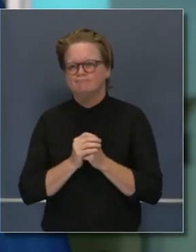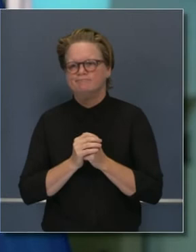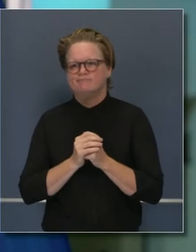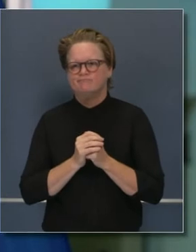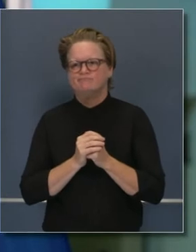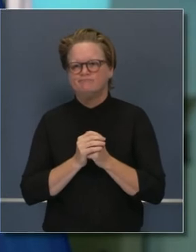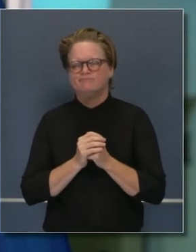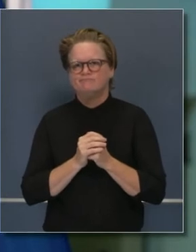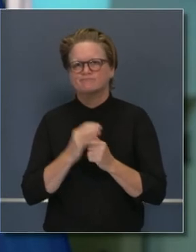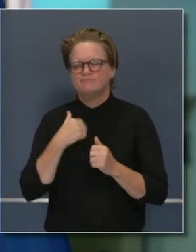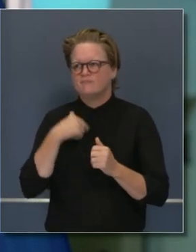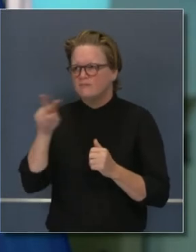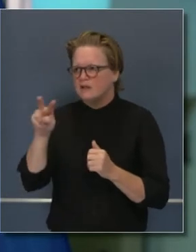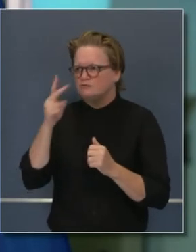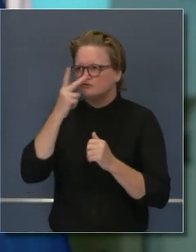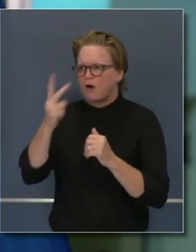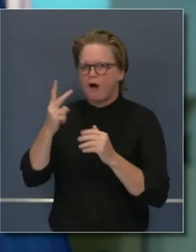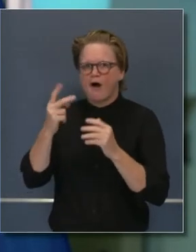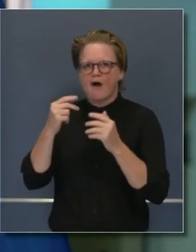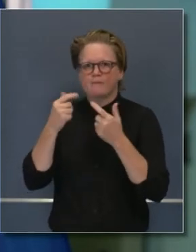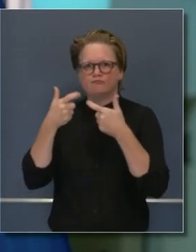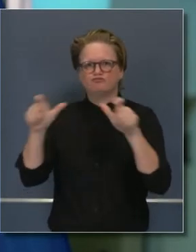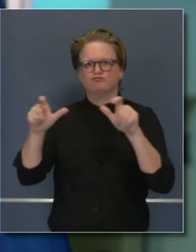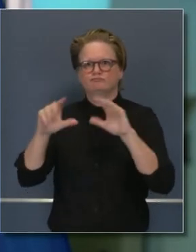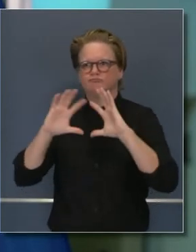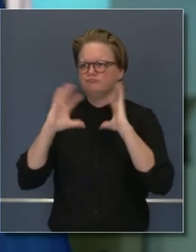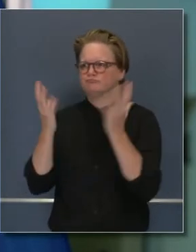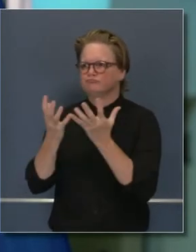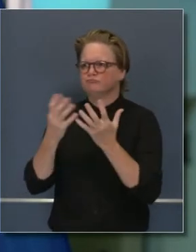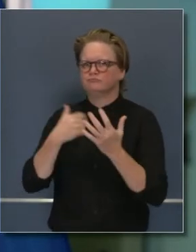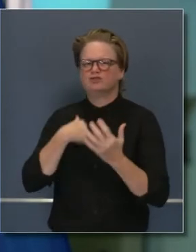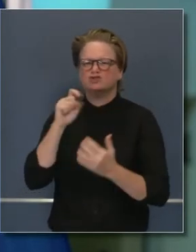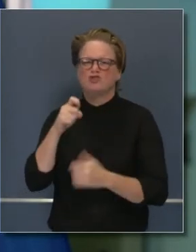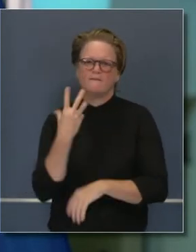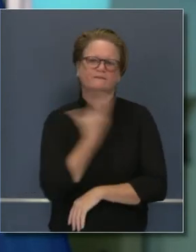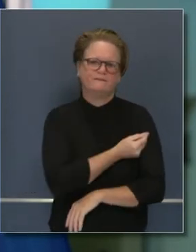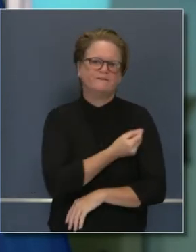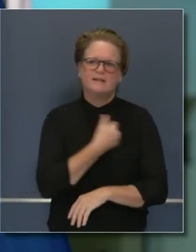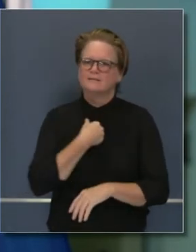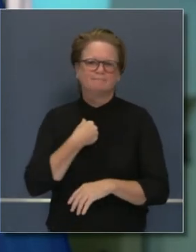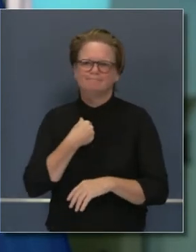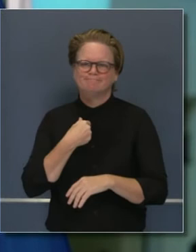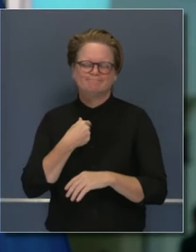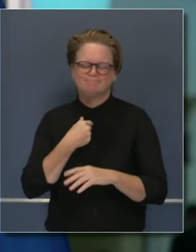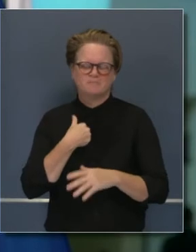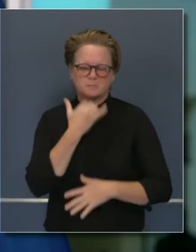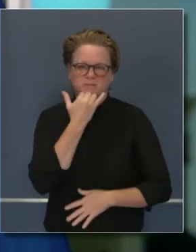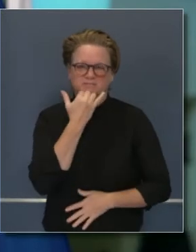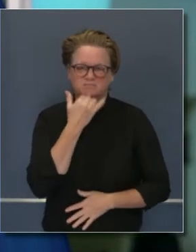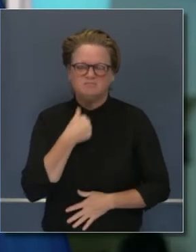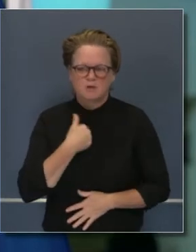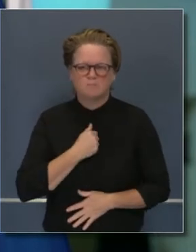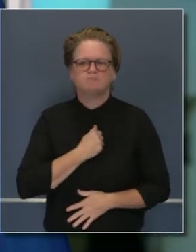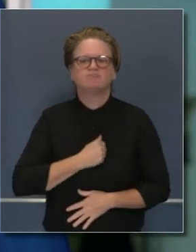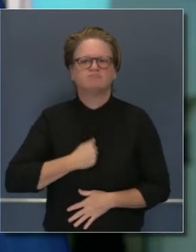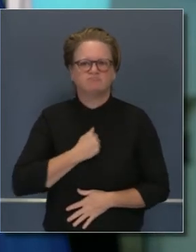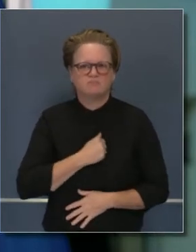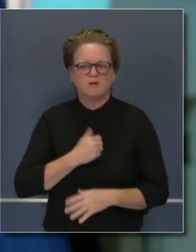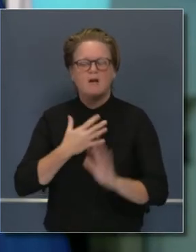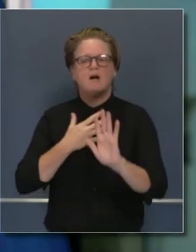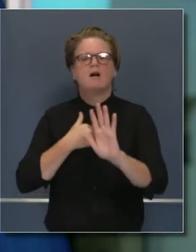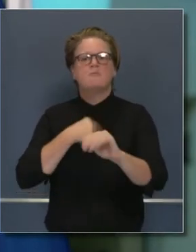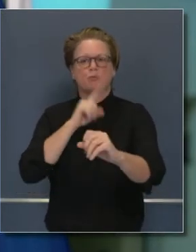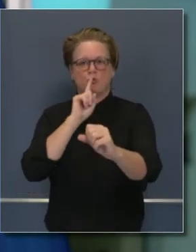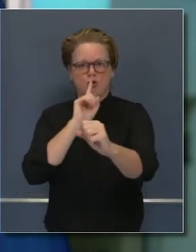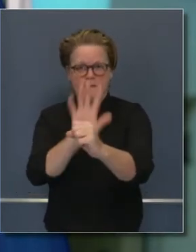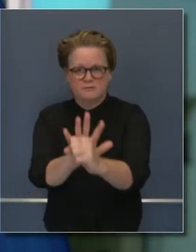regresado a mi casa. Cuando eso sucede uno tiene que pagar el precio. Pero uno debe reconocer el error. Y no debe cometerlo de